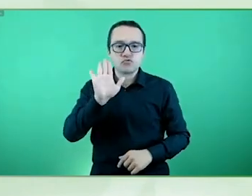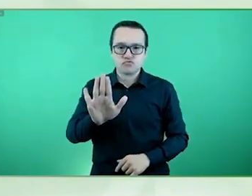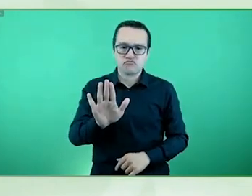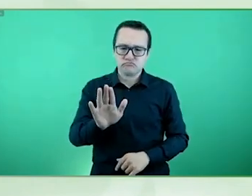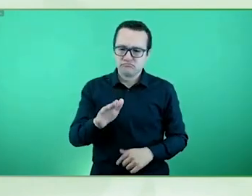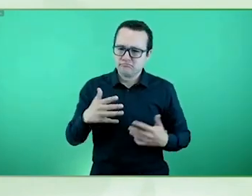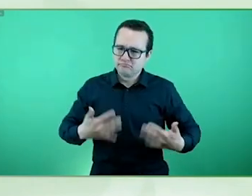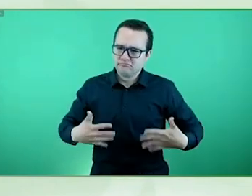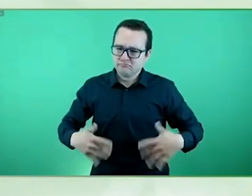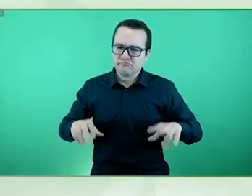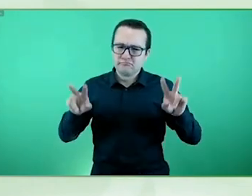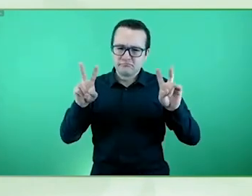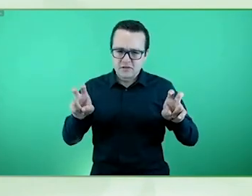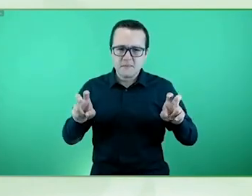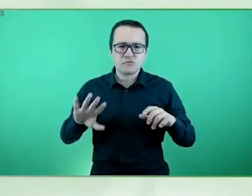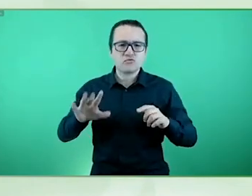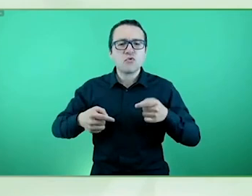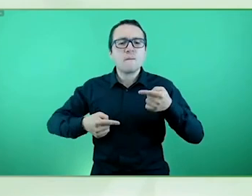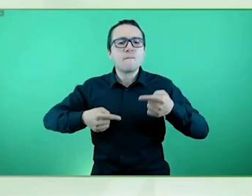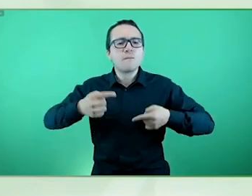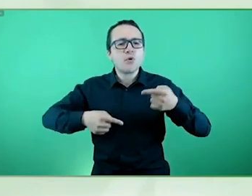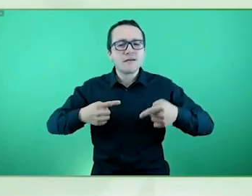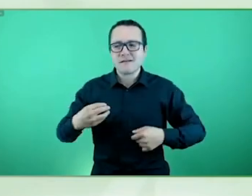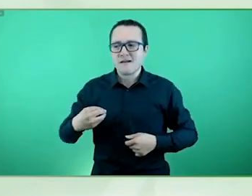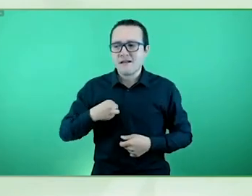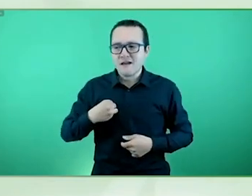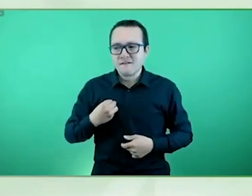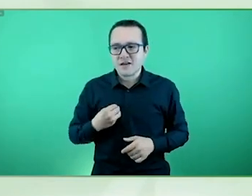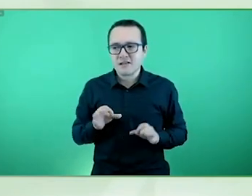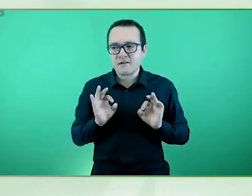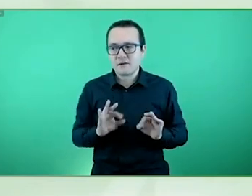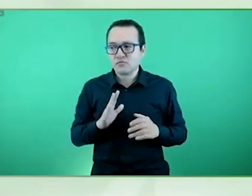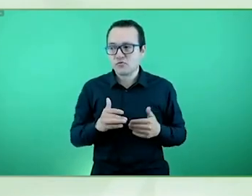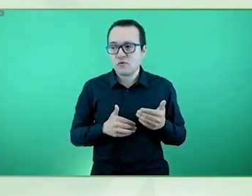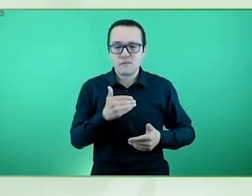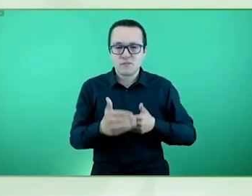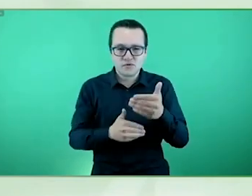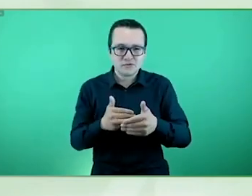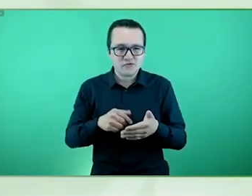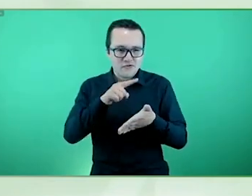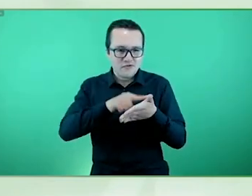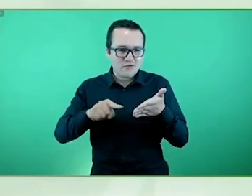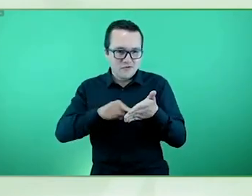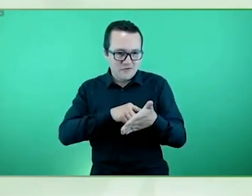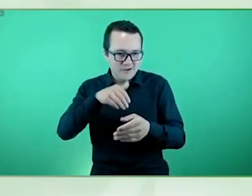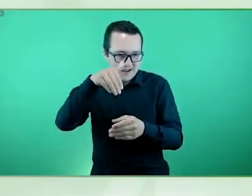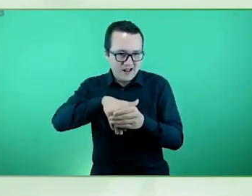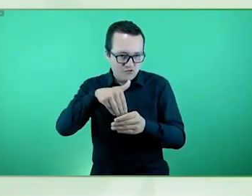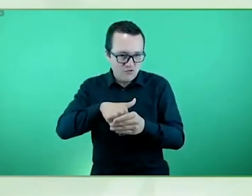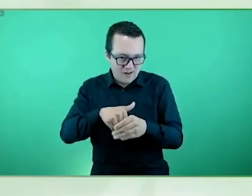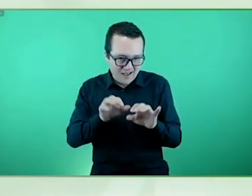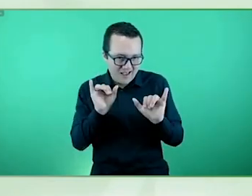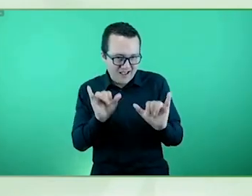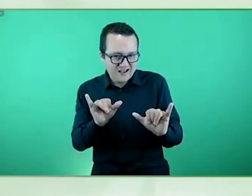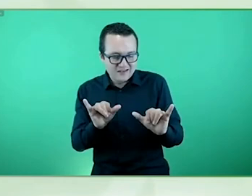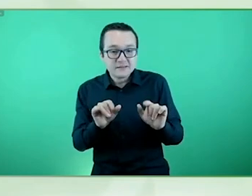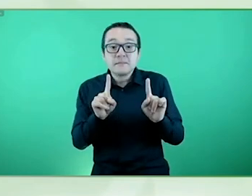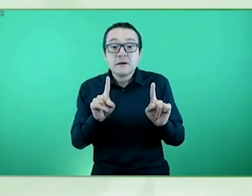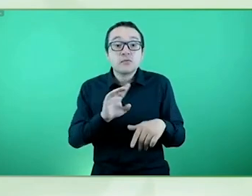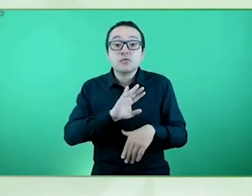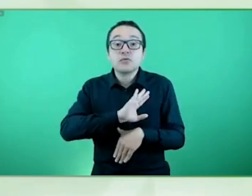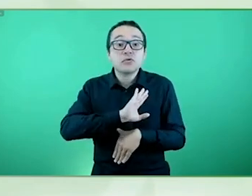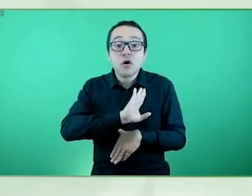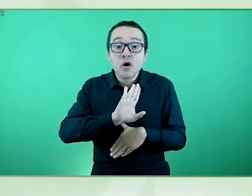pública y política lo que es el proceso electoral per se sino en los ámbitos de lo que